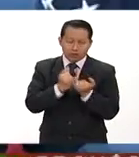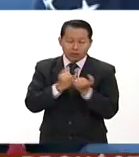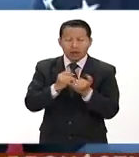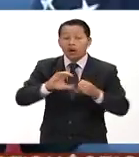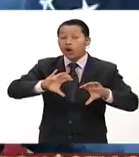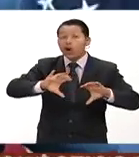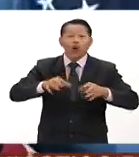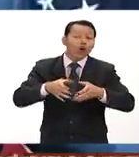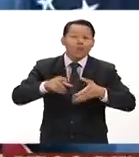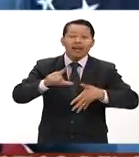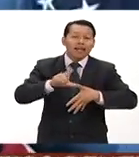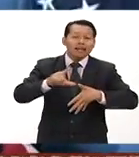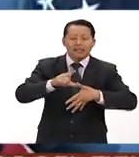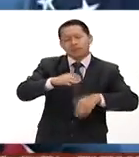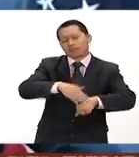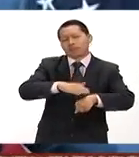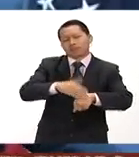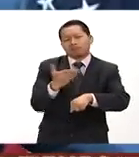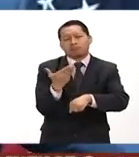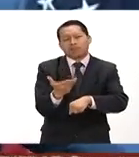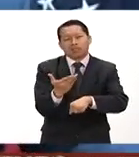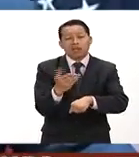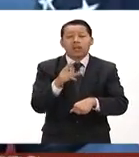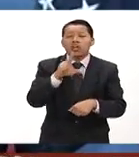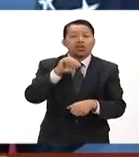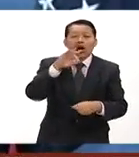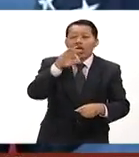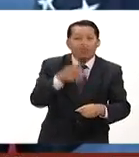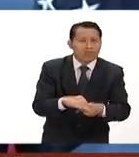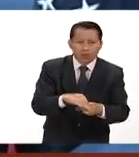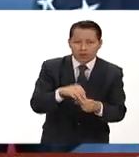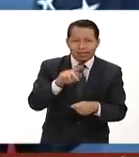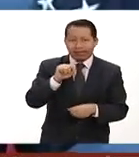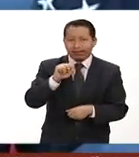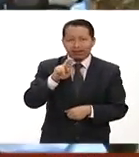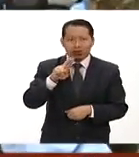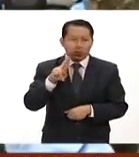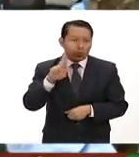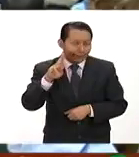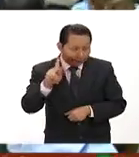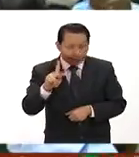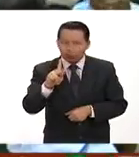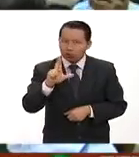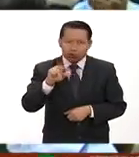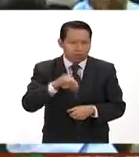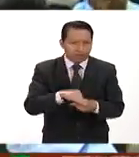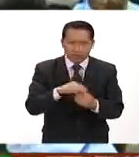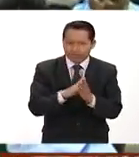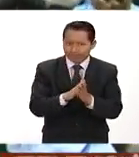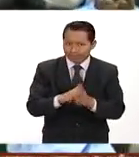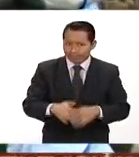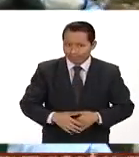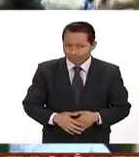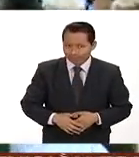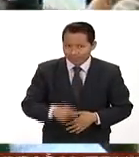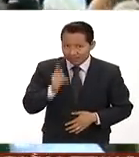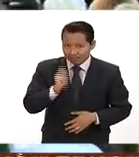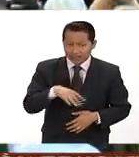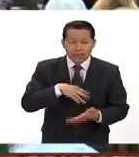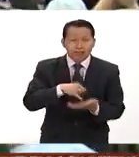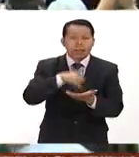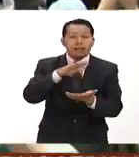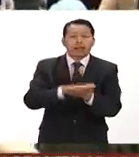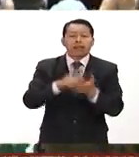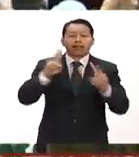que no vote por Donald Trump candidato republicano a la presidencia como estarán las cosas el editorial